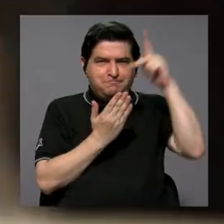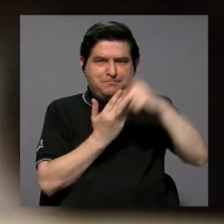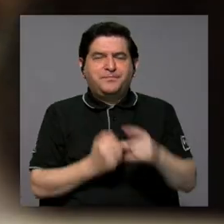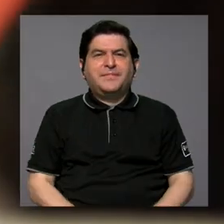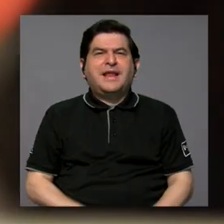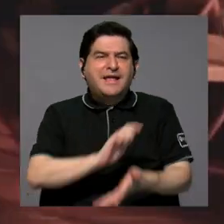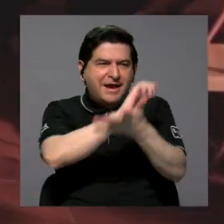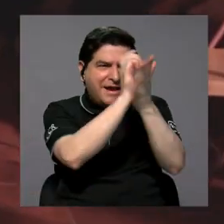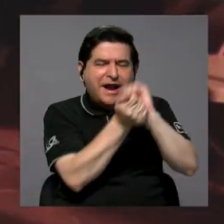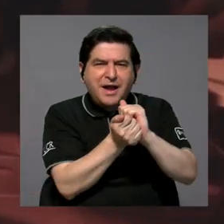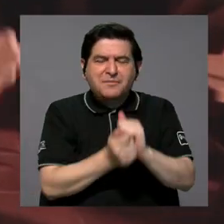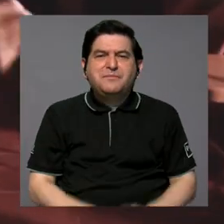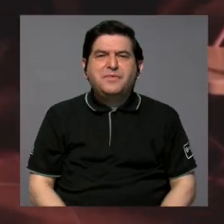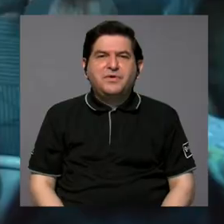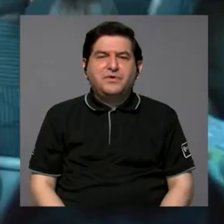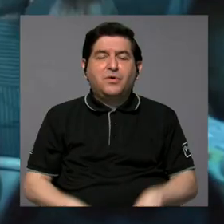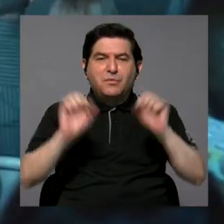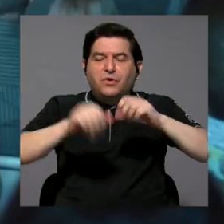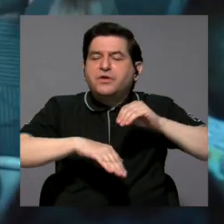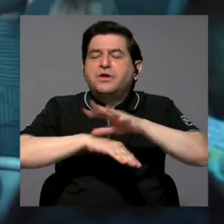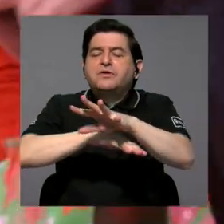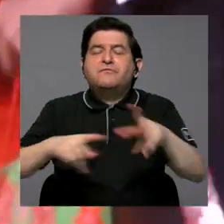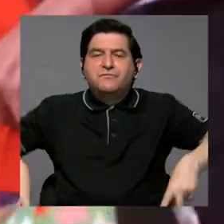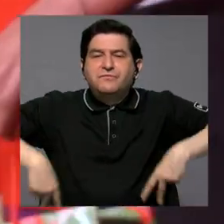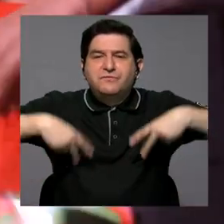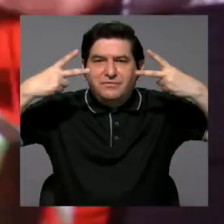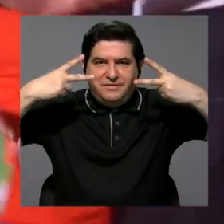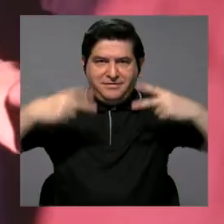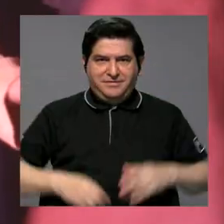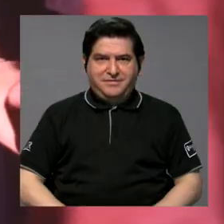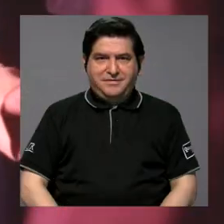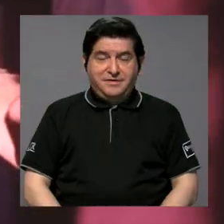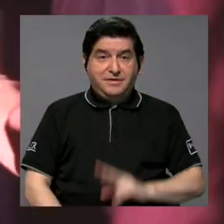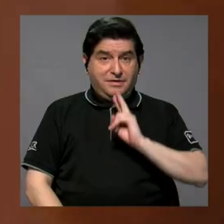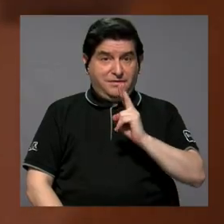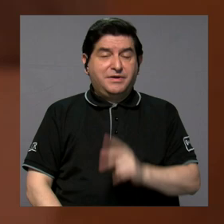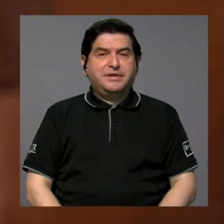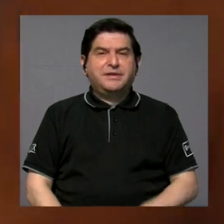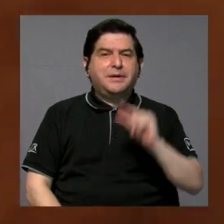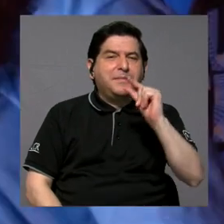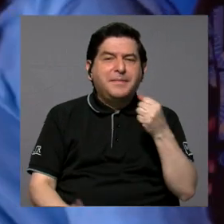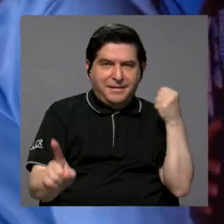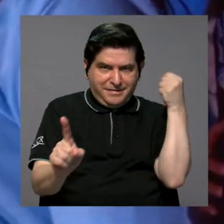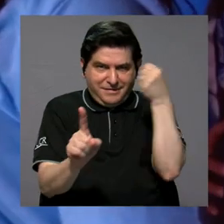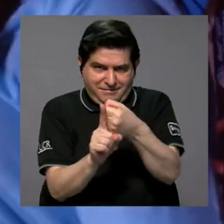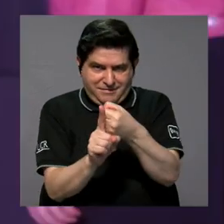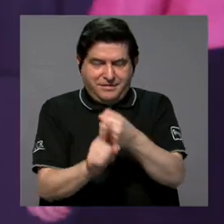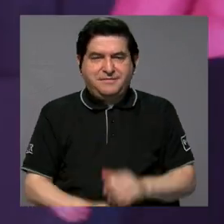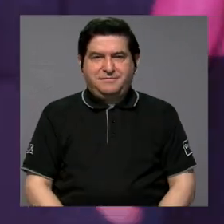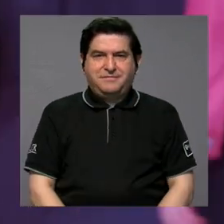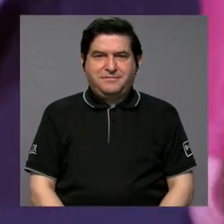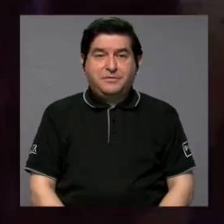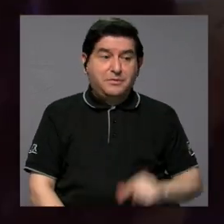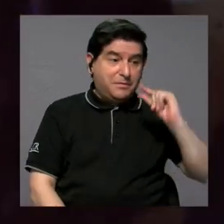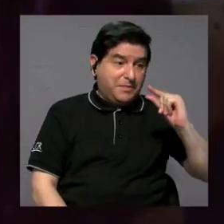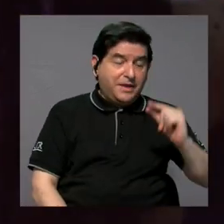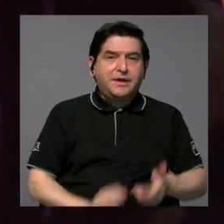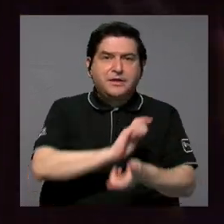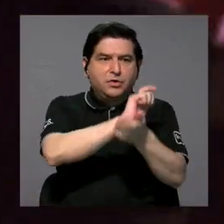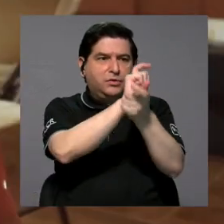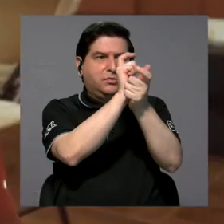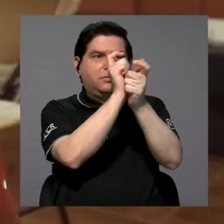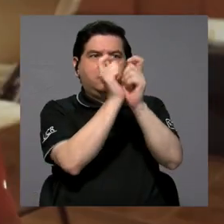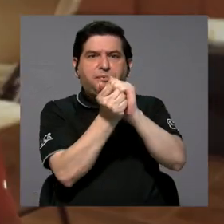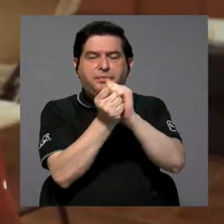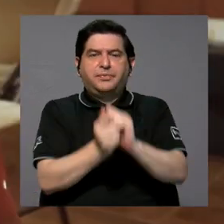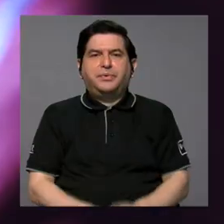crear, transformar, tocar esas vidas y realmente hacer ese pequeño impacto, que de pequeño se va convirtiendo,